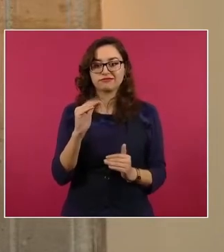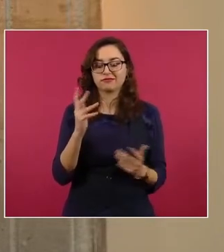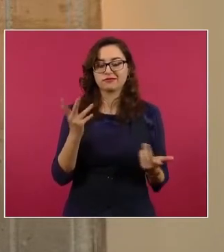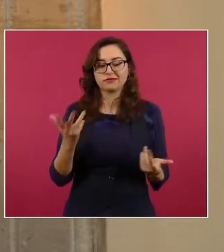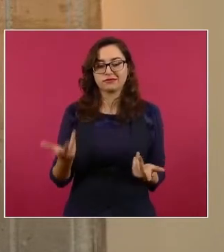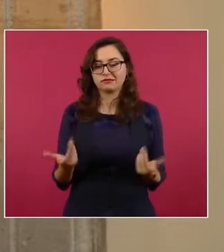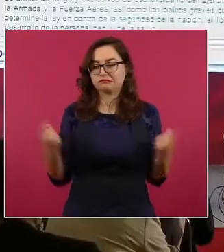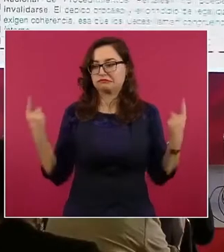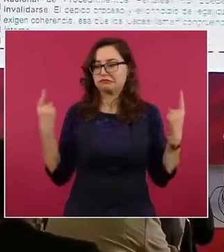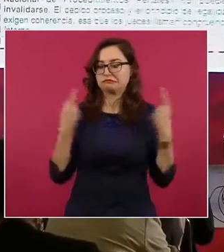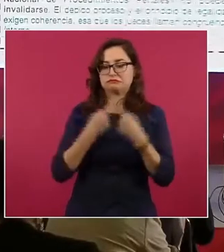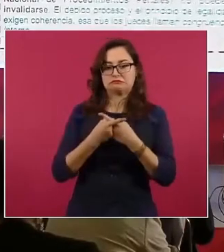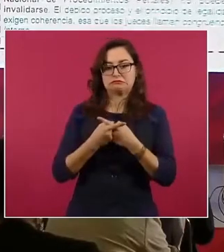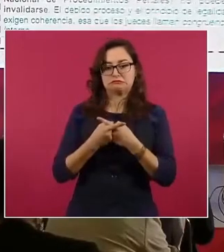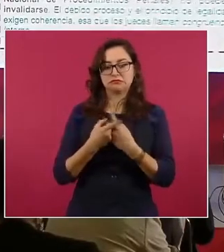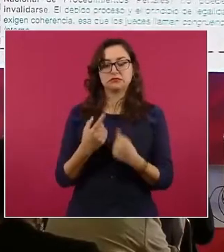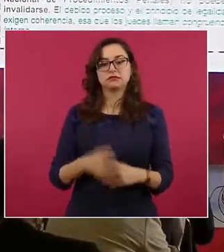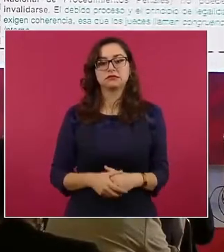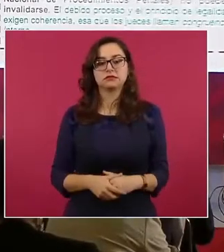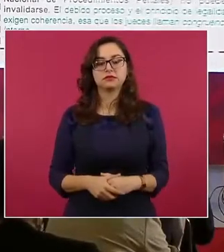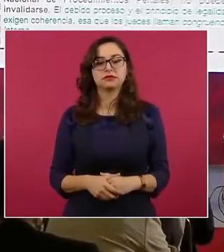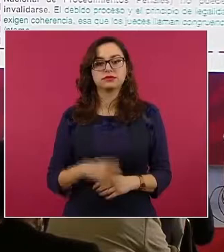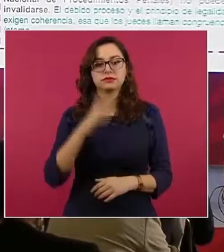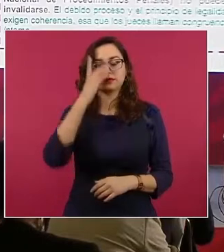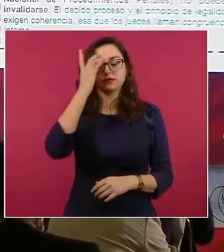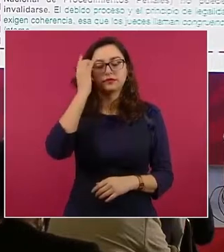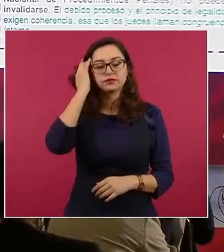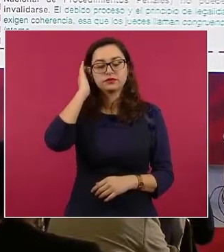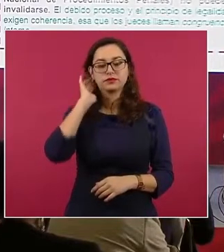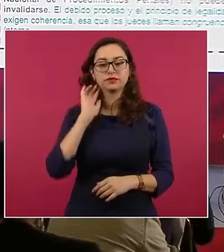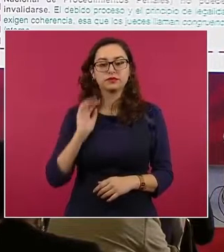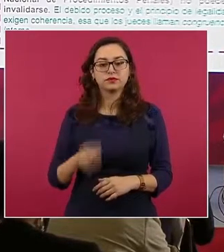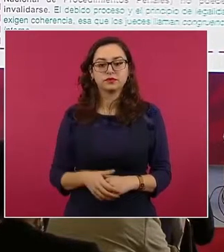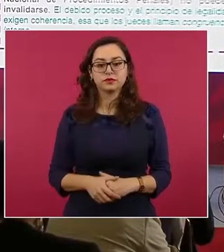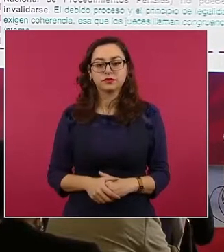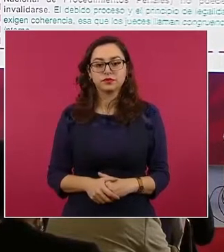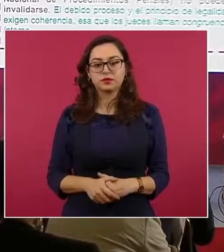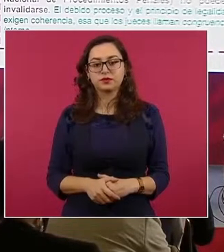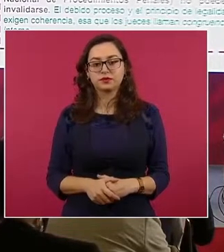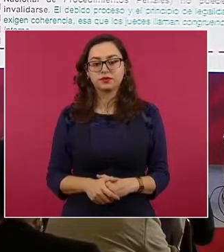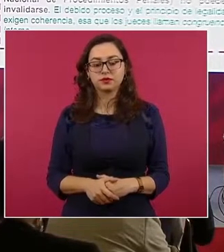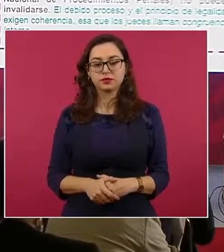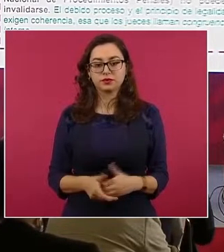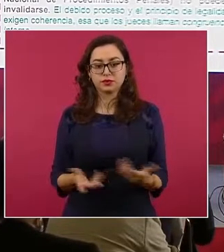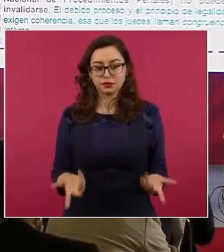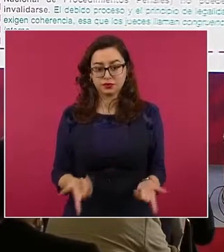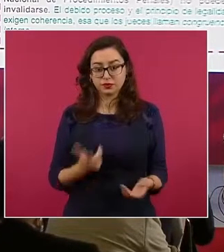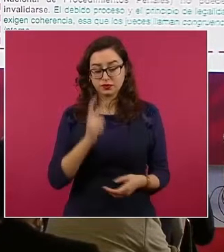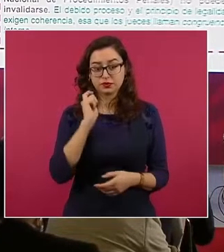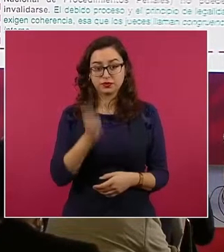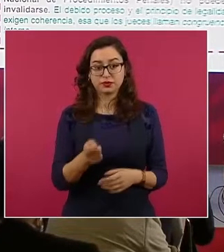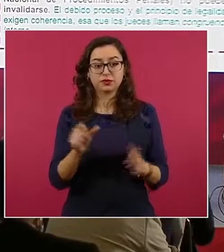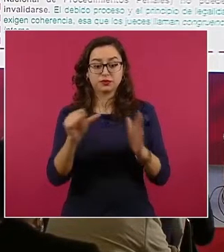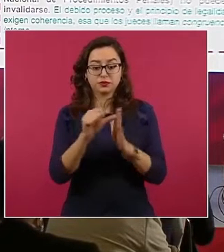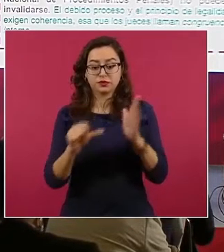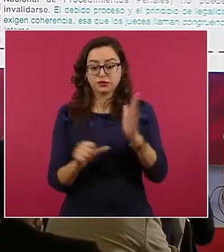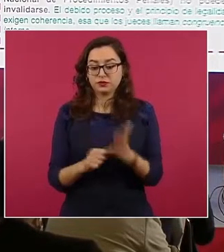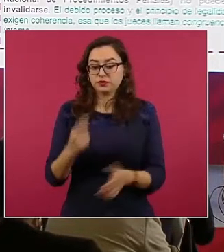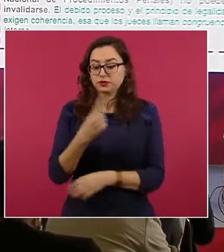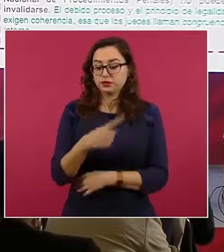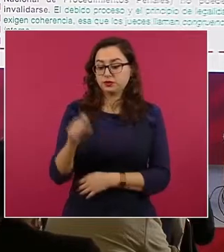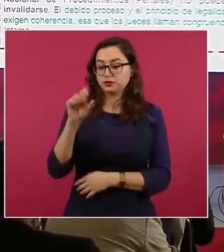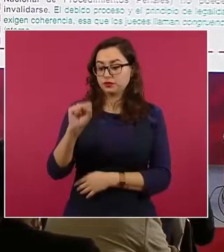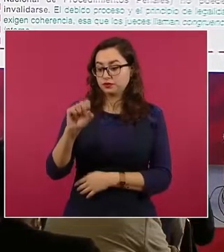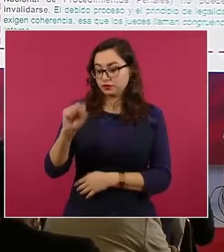Constitución. Siguiente. Es decir, el contenido del artículo 167 es